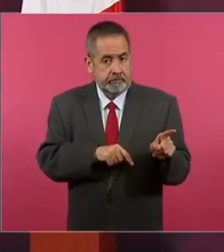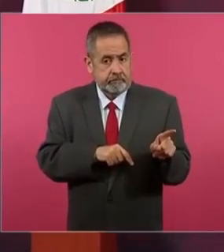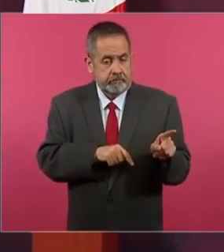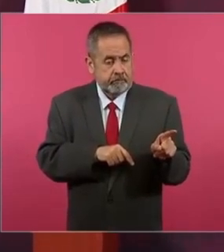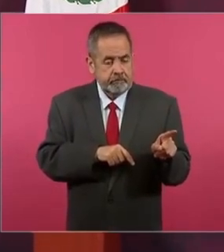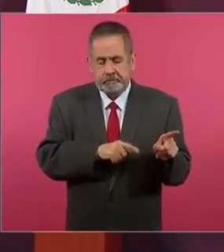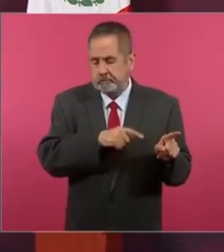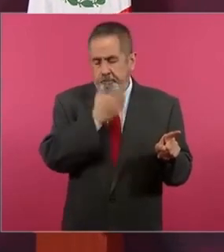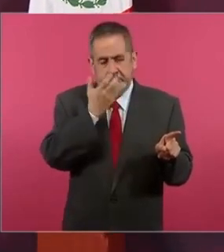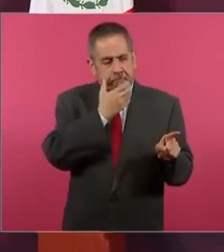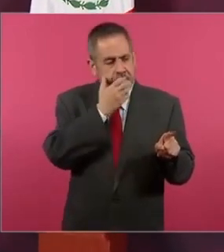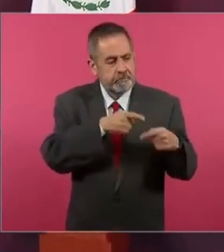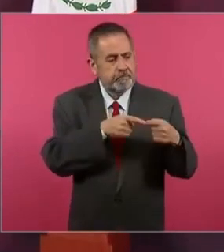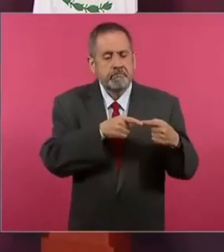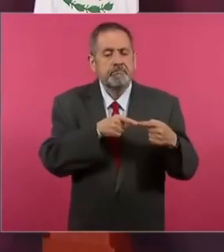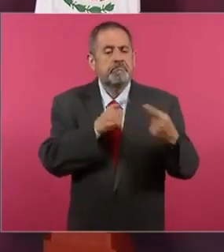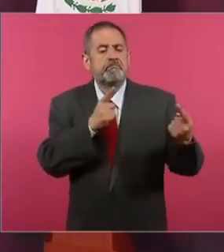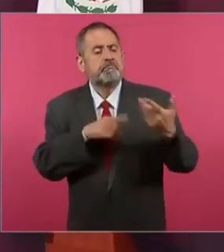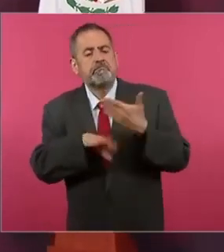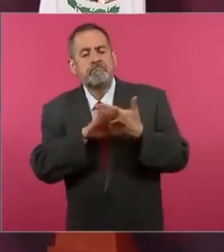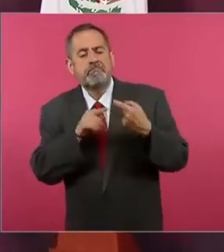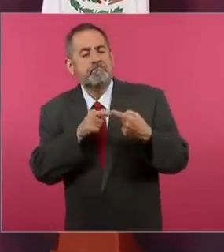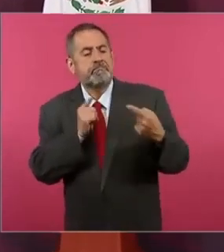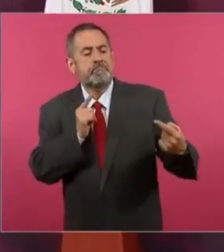conservador, contrario a nosotros,